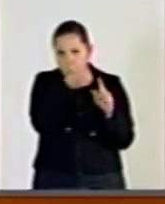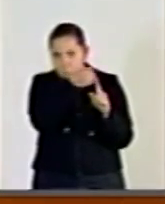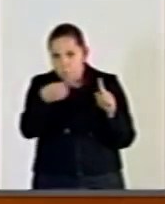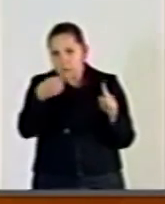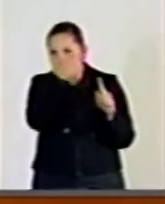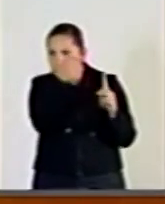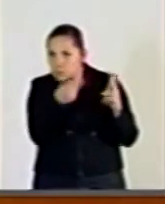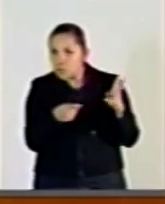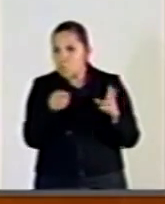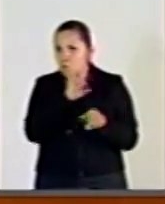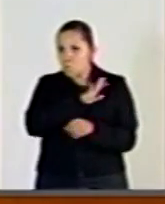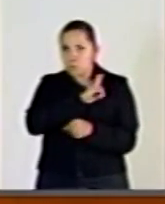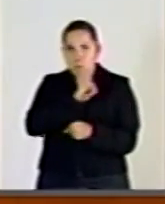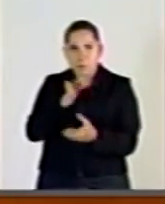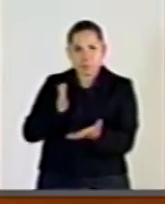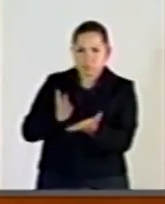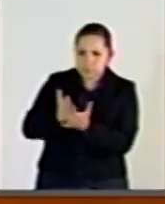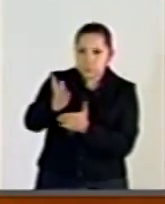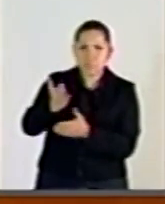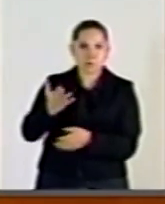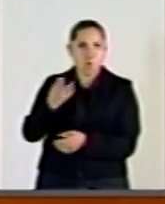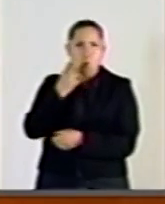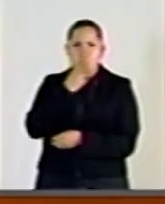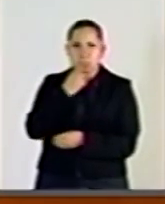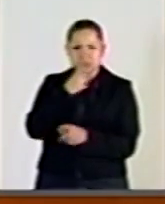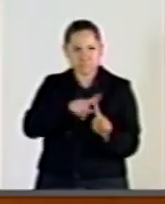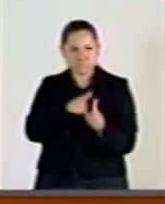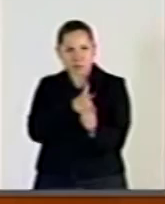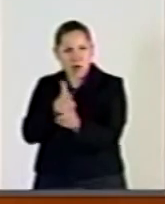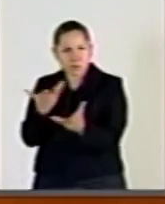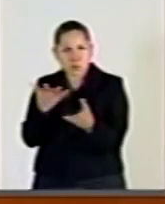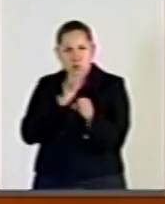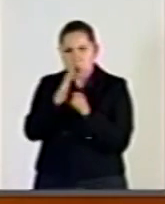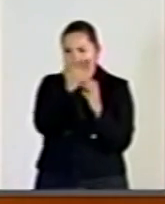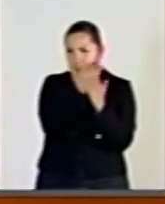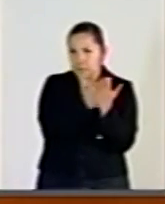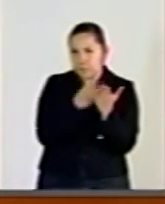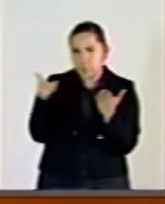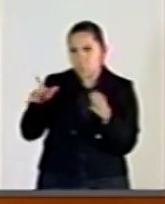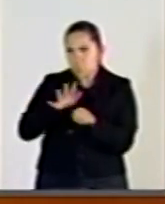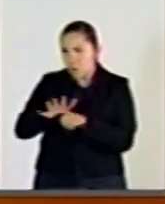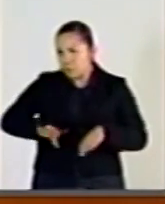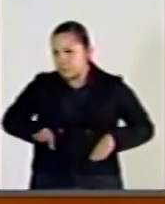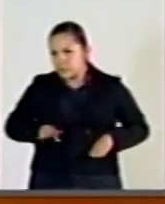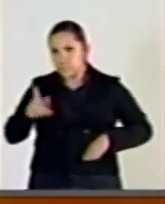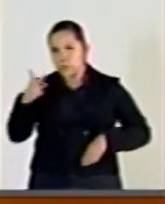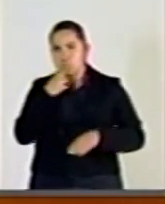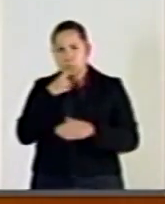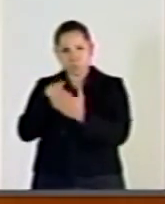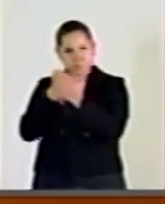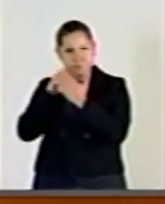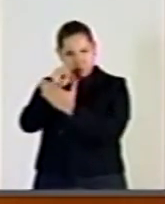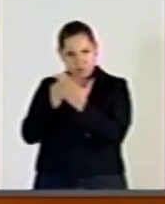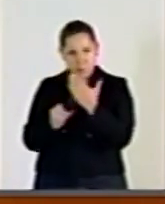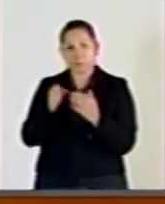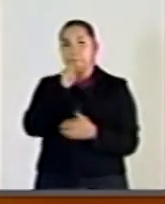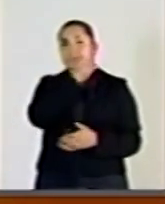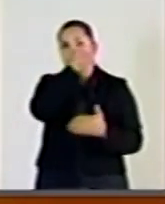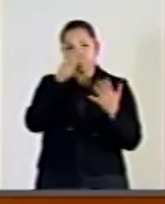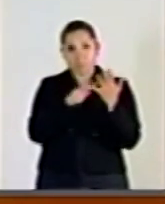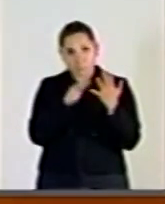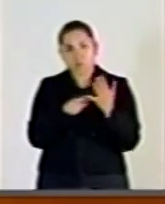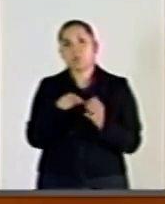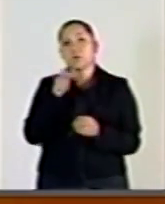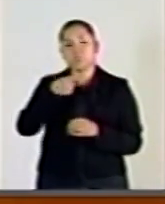letales en los hechos materia del presente punto de acuerdo. Quinto y último, la Comisión Permanente del Honorable Congreso de la Unión